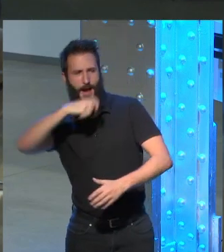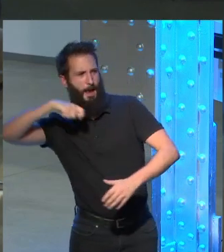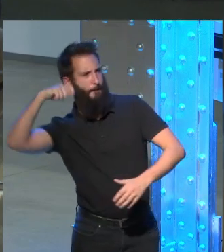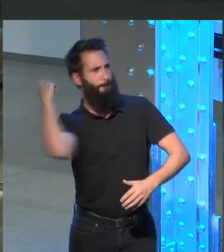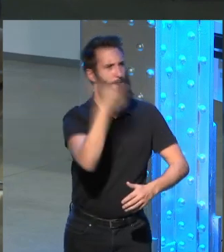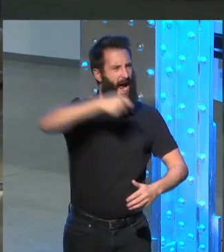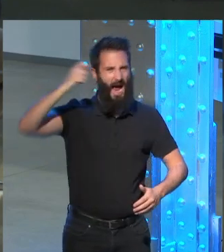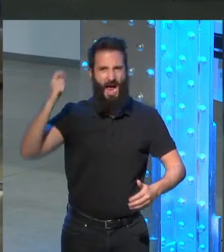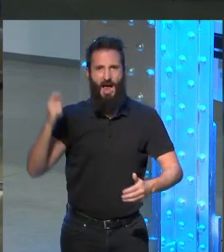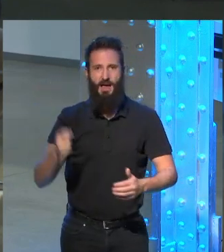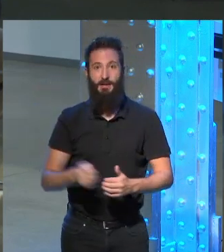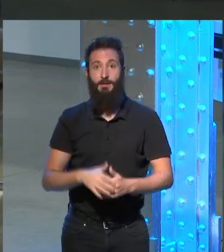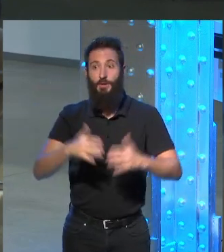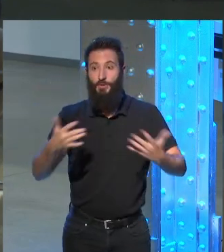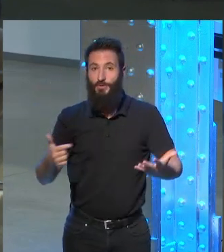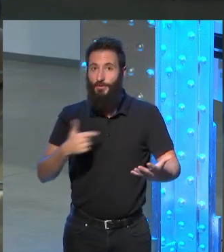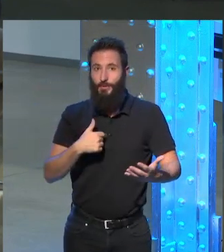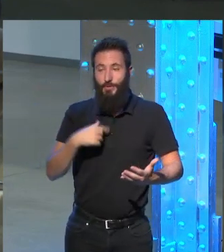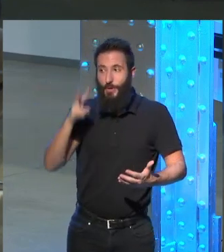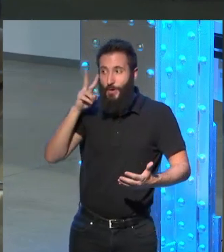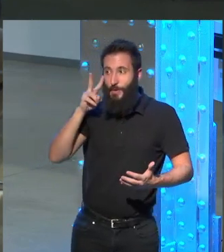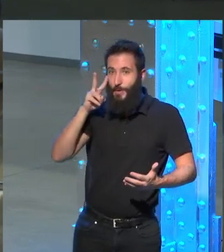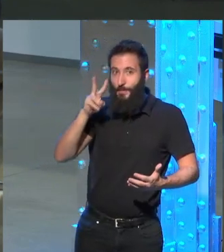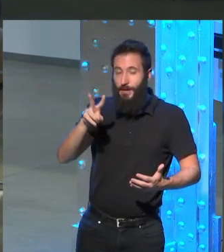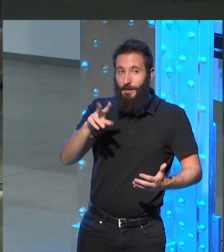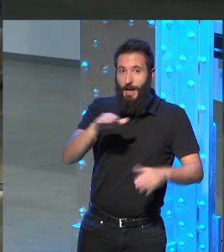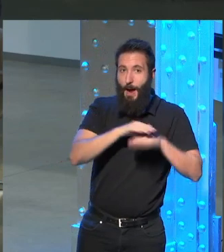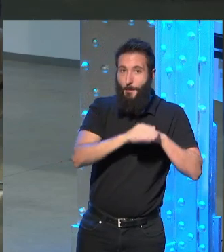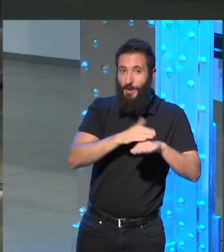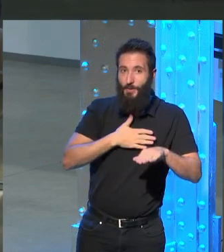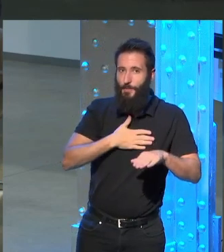y entonces es la única vez que lo vi palidecer